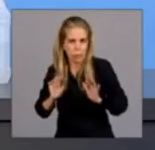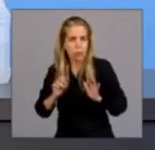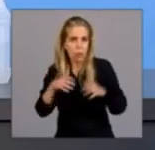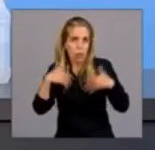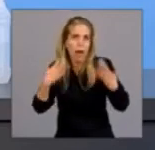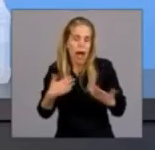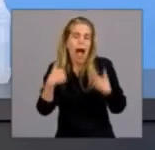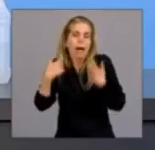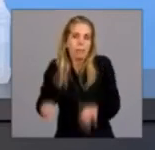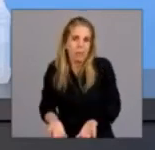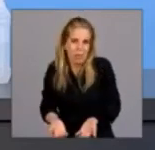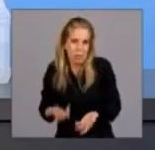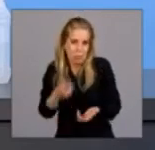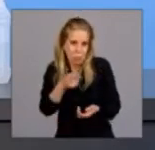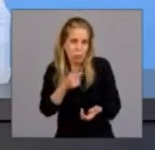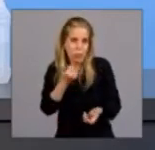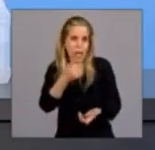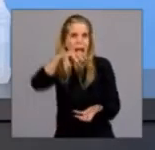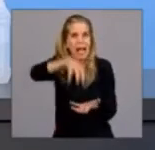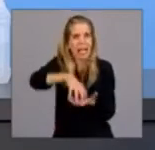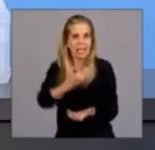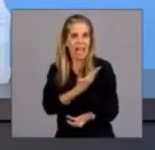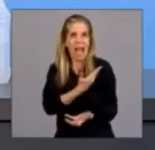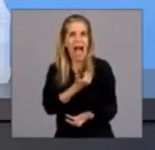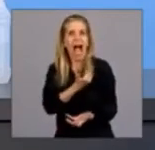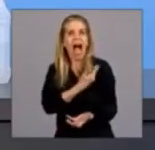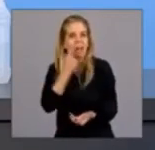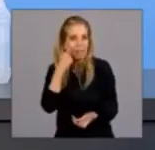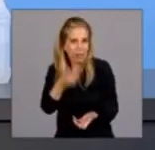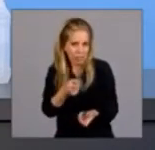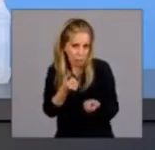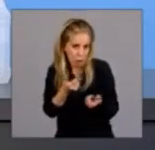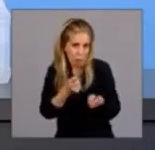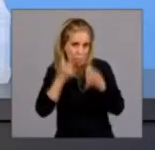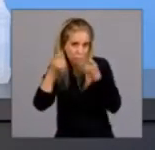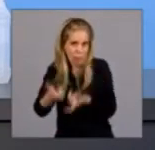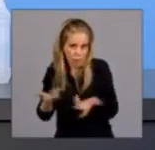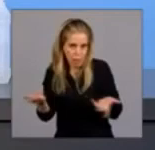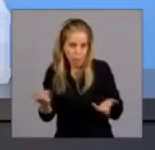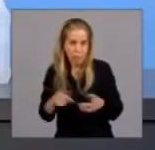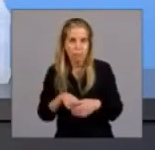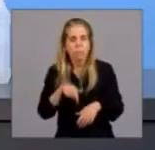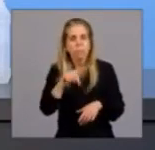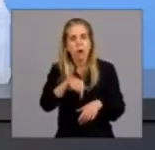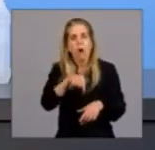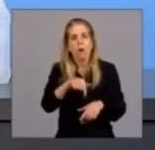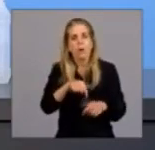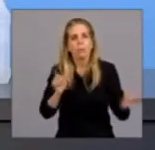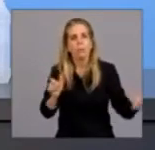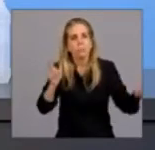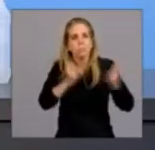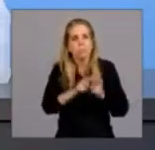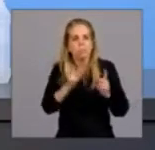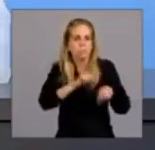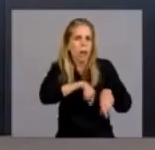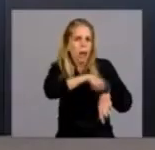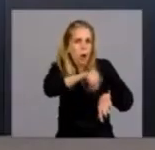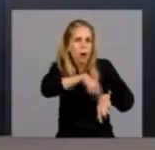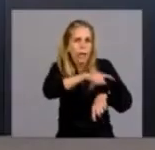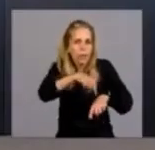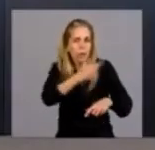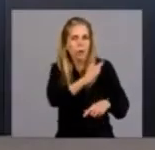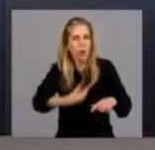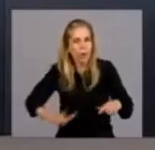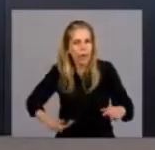los estamos poniendo al servicio de la gente. Hoy les contaba que tuve una reunión muy larga con todos los